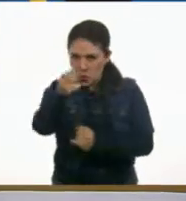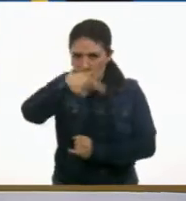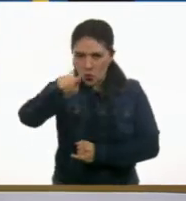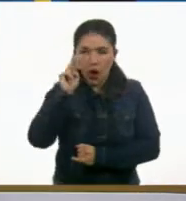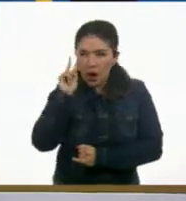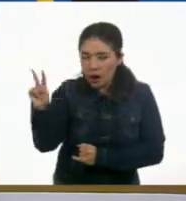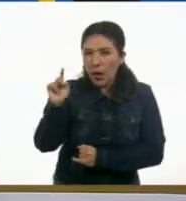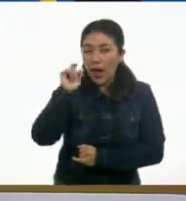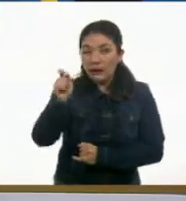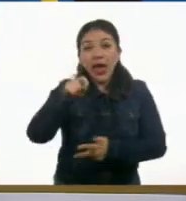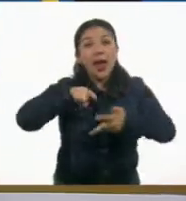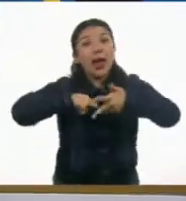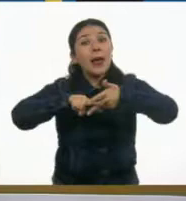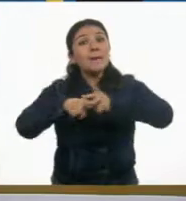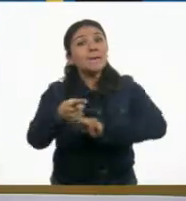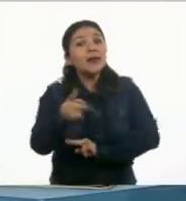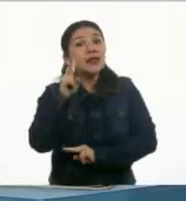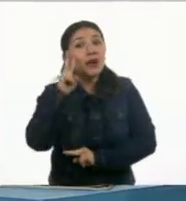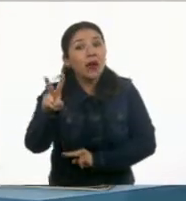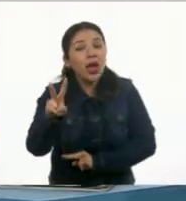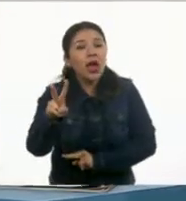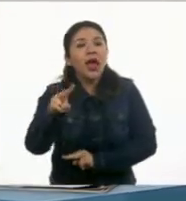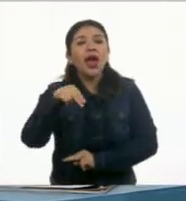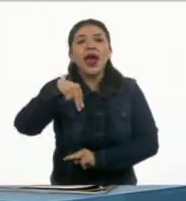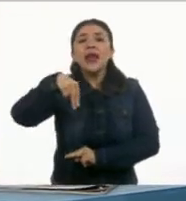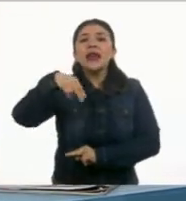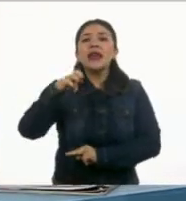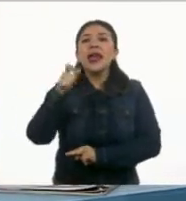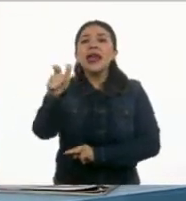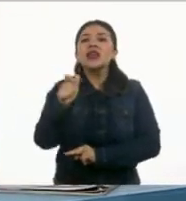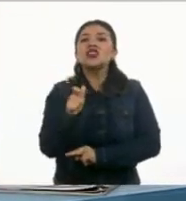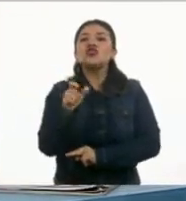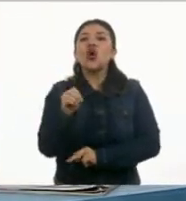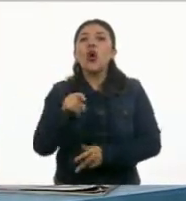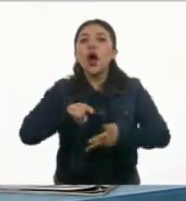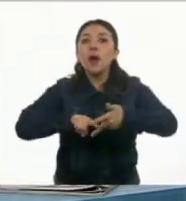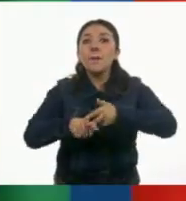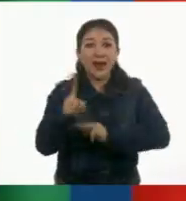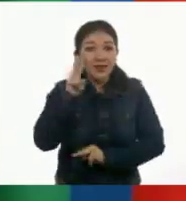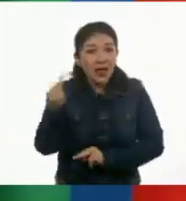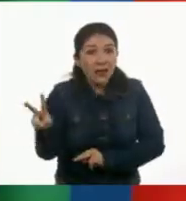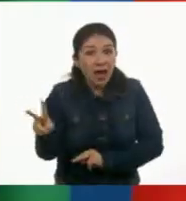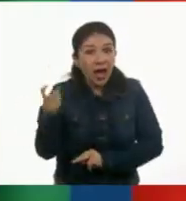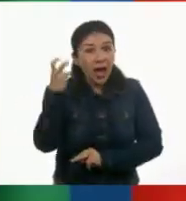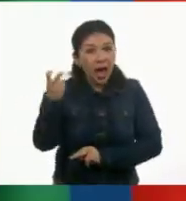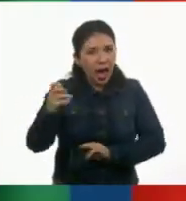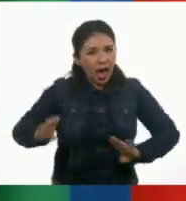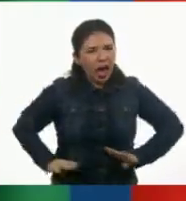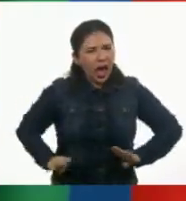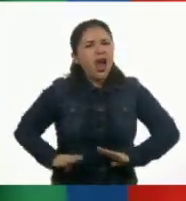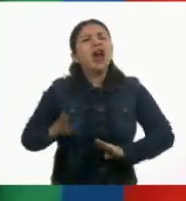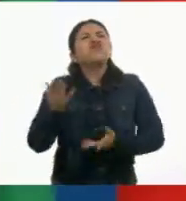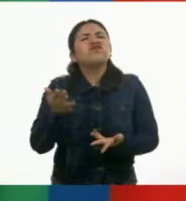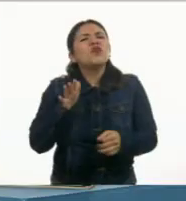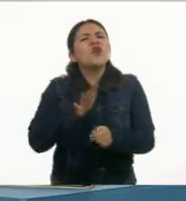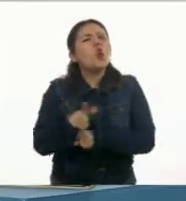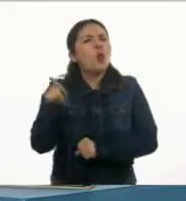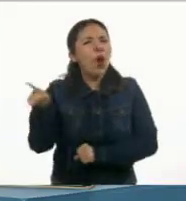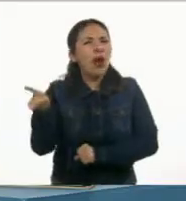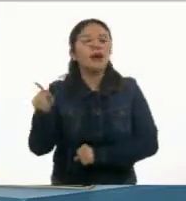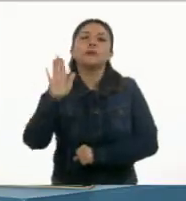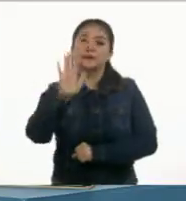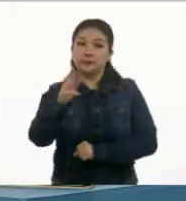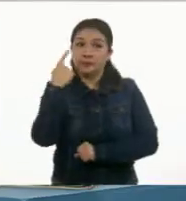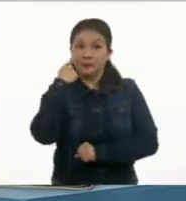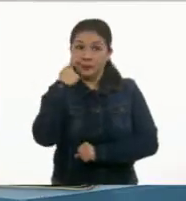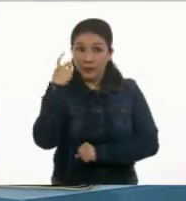que inicia con un nexo. Este tipo de nexo, ¿cuál es, maestro? Ah, en este